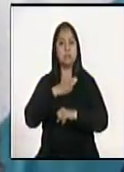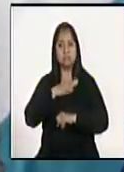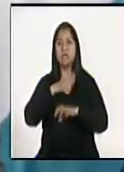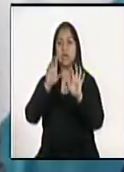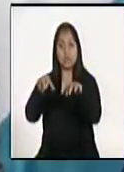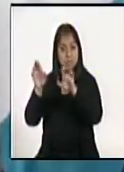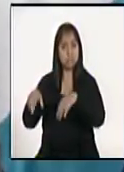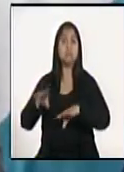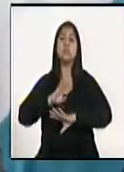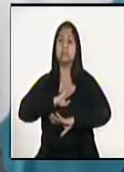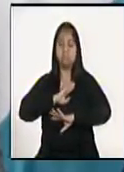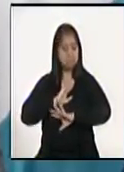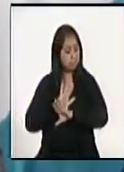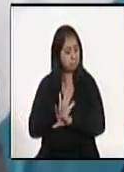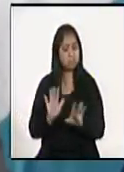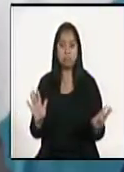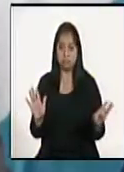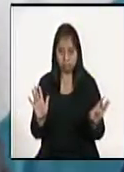estar tranquila.